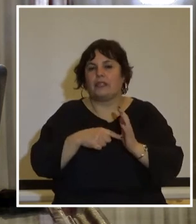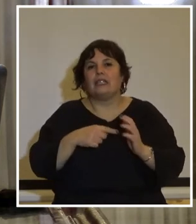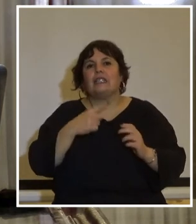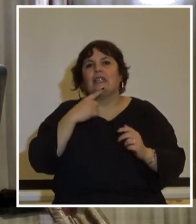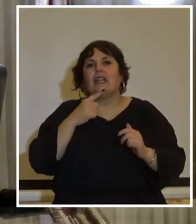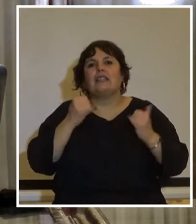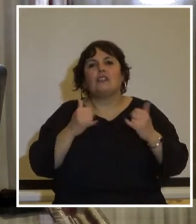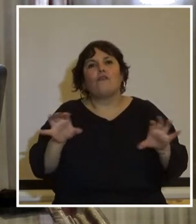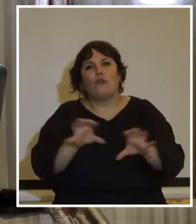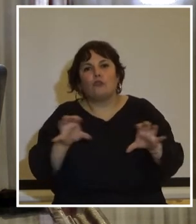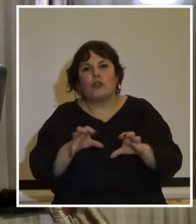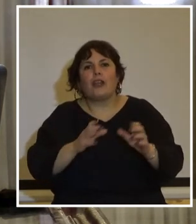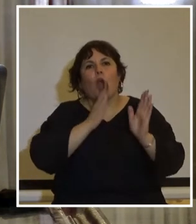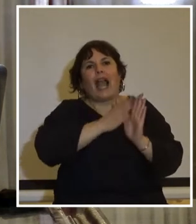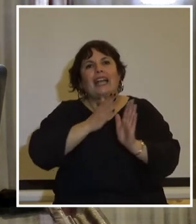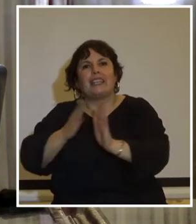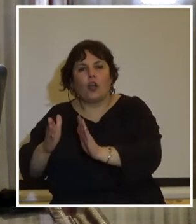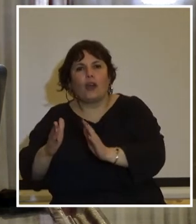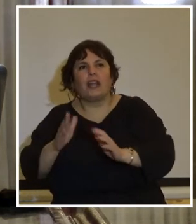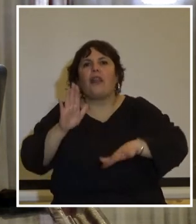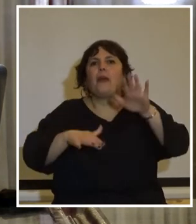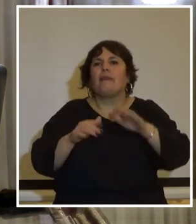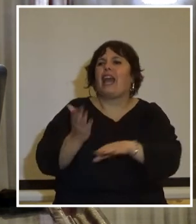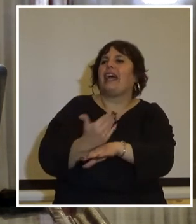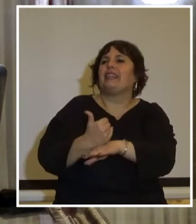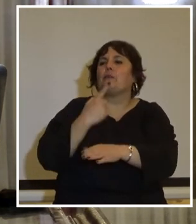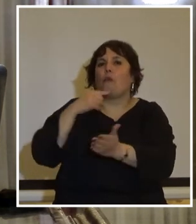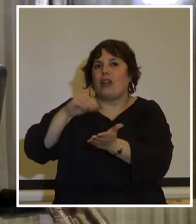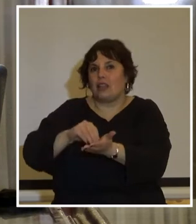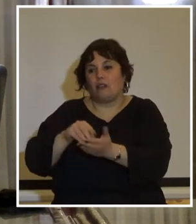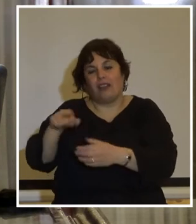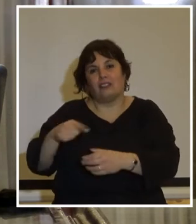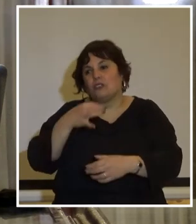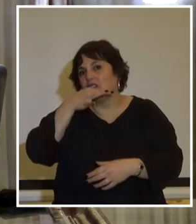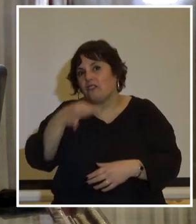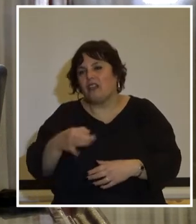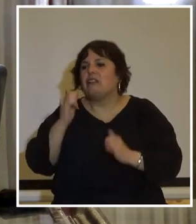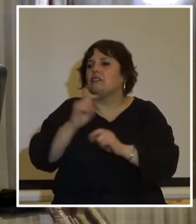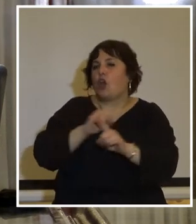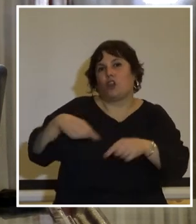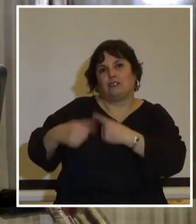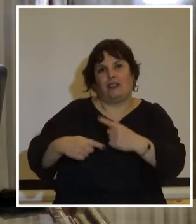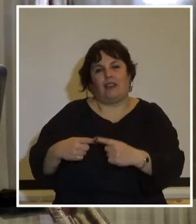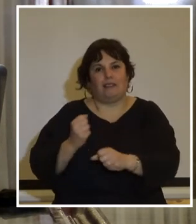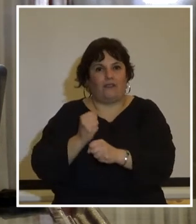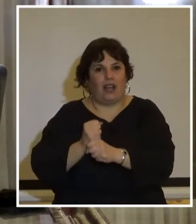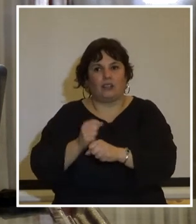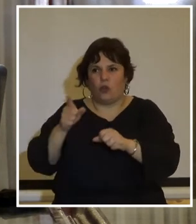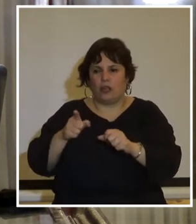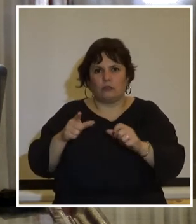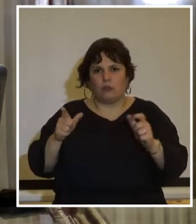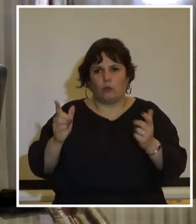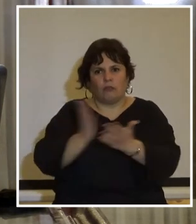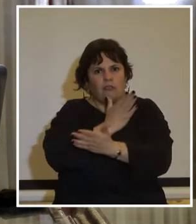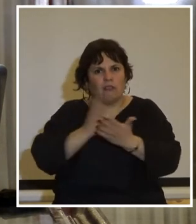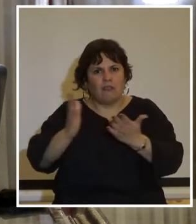clasifica a los funcionarios en categorías en un antecedentes políticos y ello determina la permanencia o no de la función esta depuración lleva a la